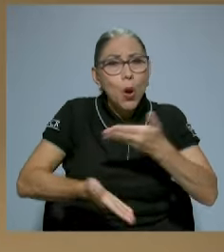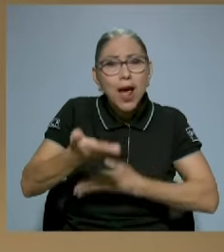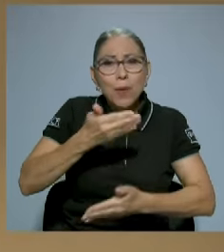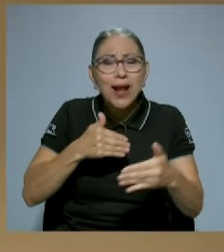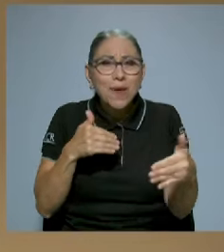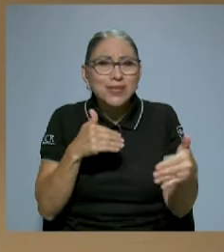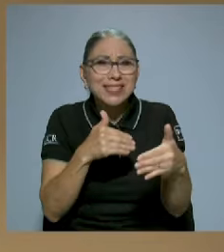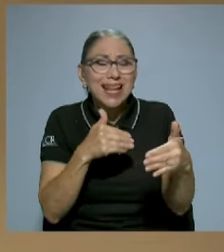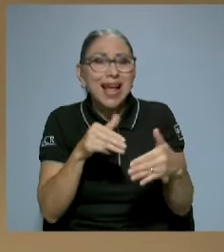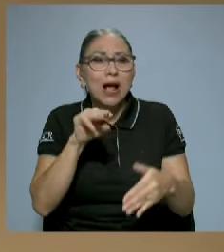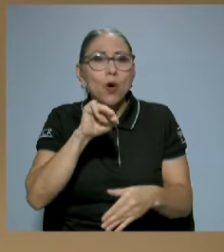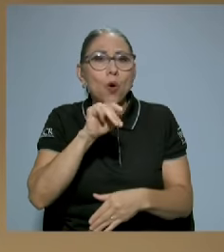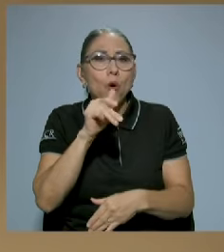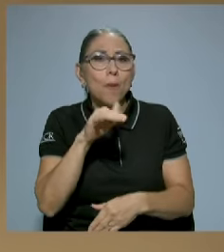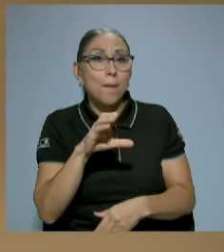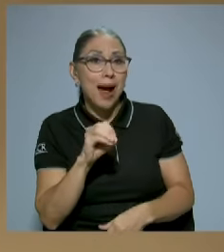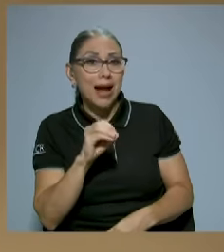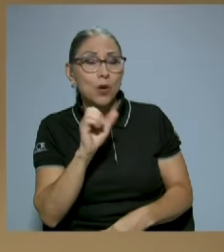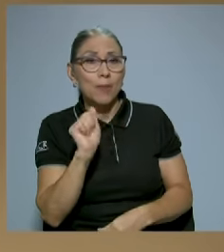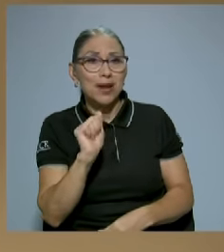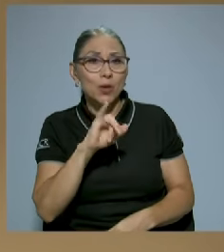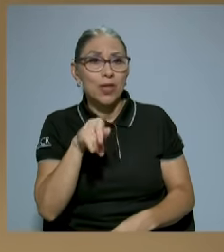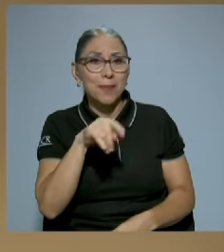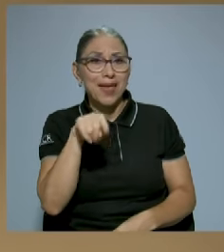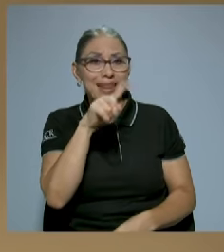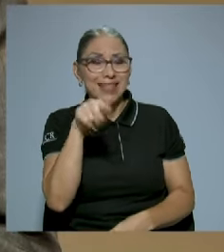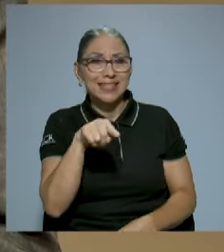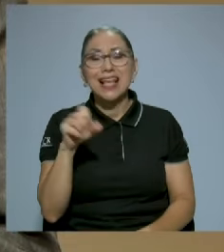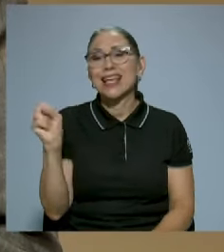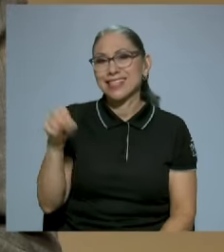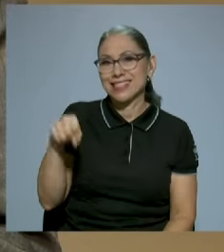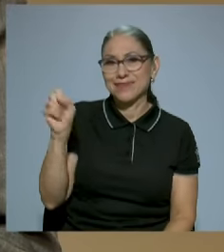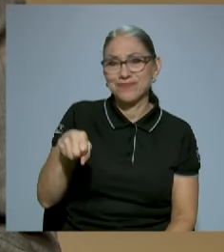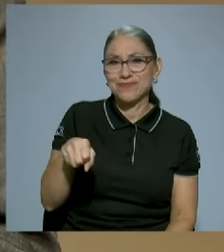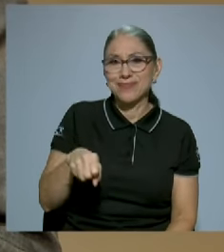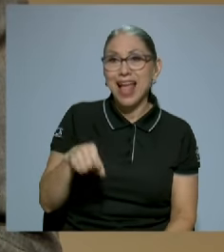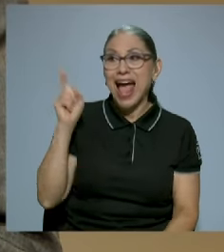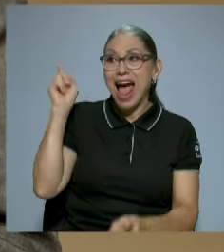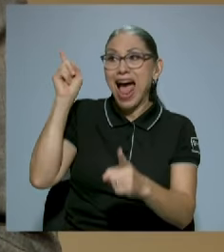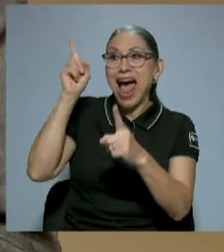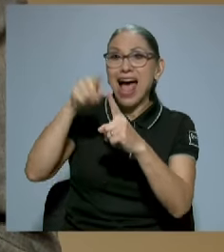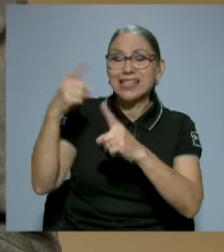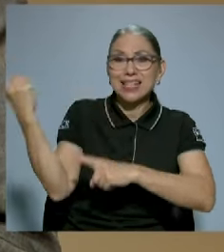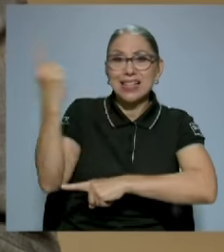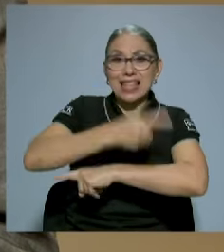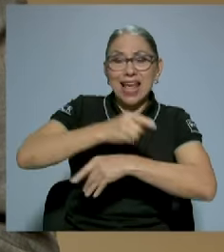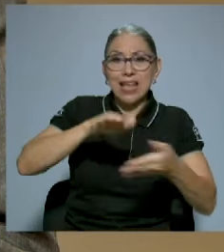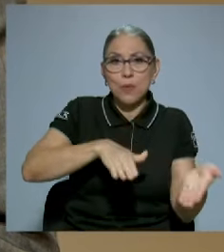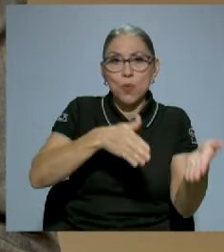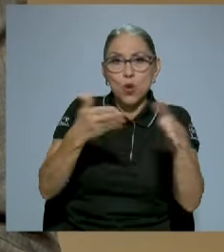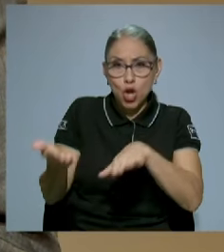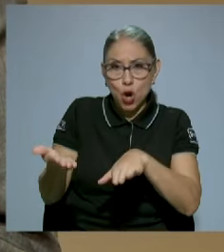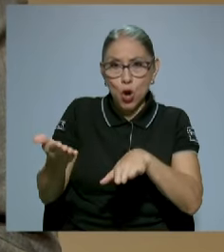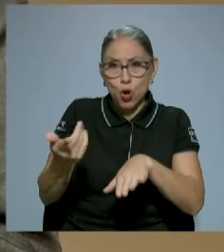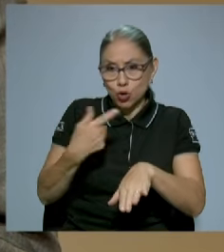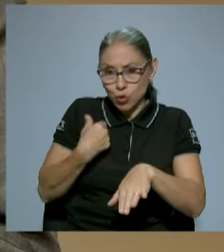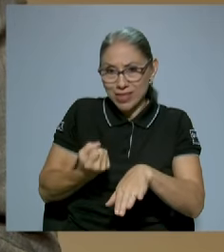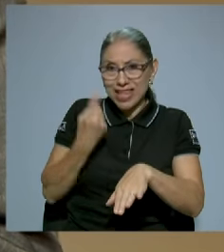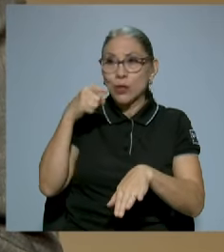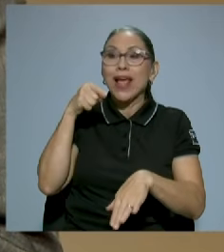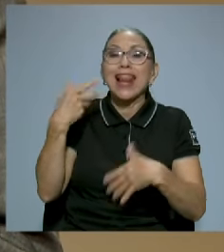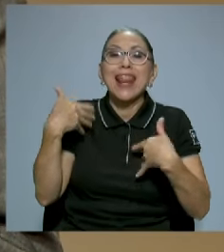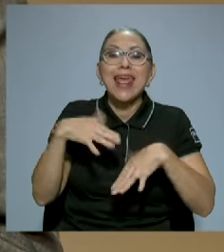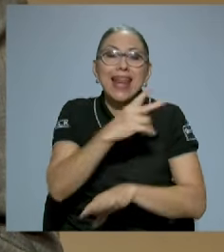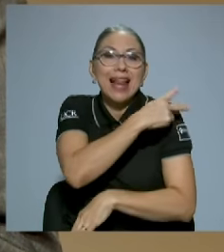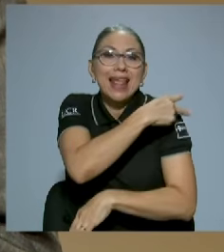Alberto Jiménez. Sí, era, hasta el día que murió entiendo, era el jefe del Departamento